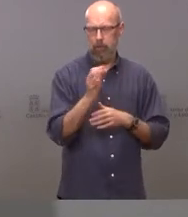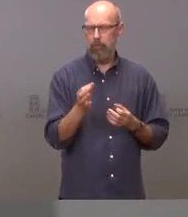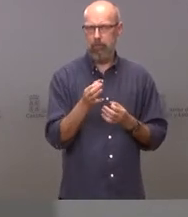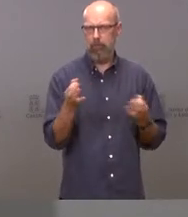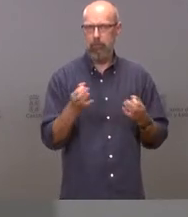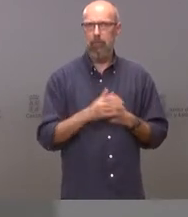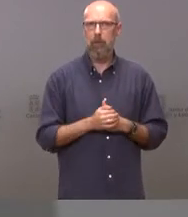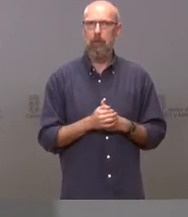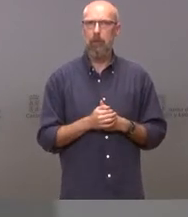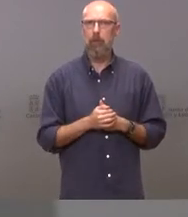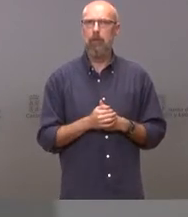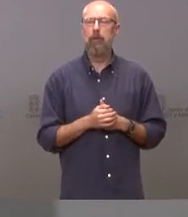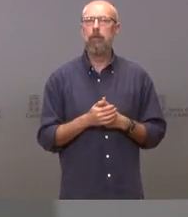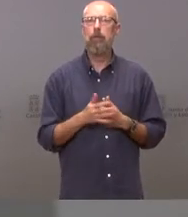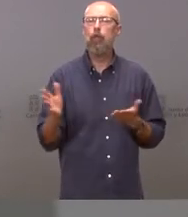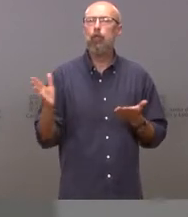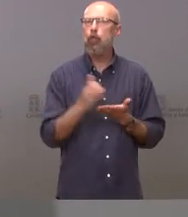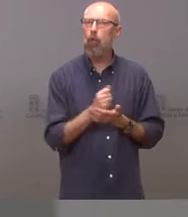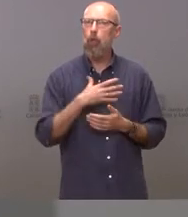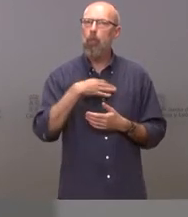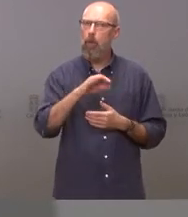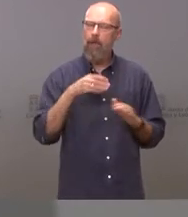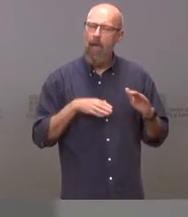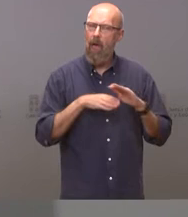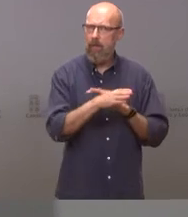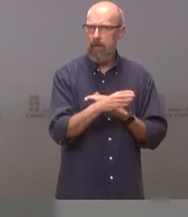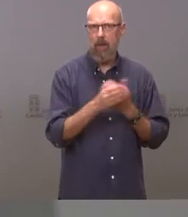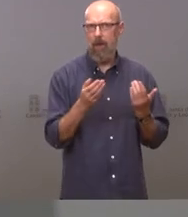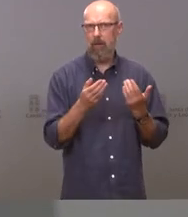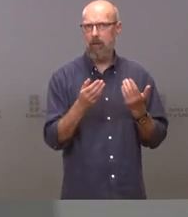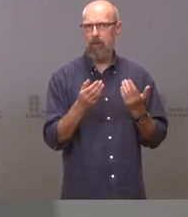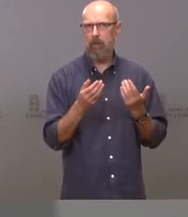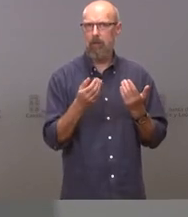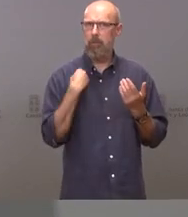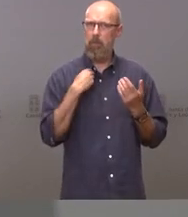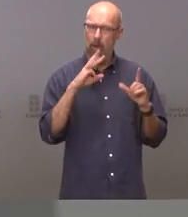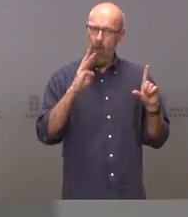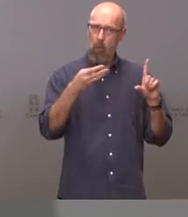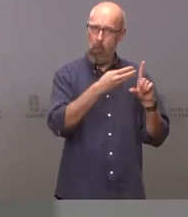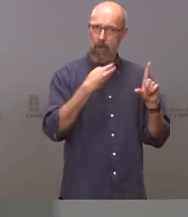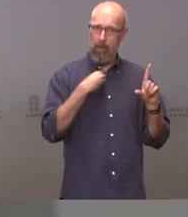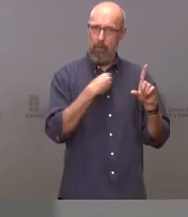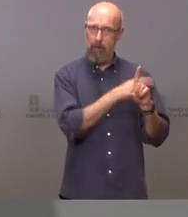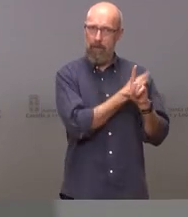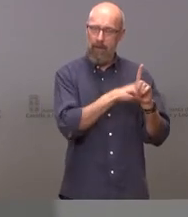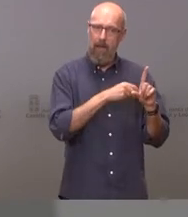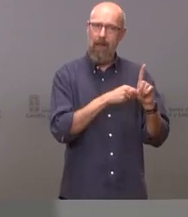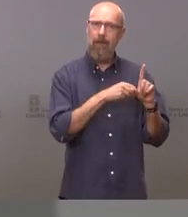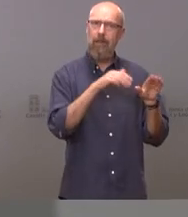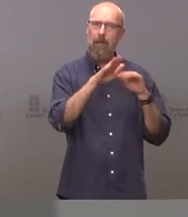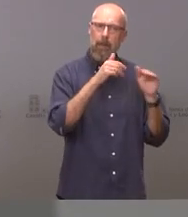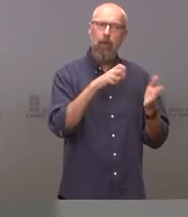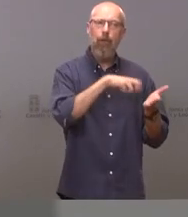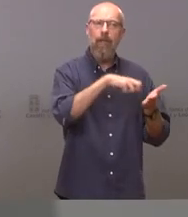su dosis inicial y todos pueden acceder a través de la página del SACIL a los llamamientos que hay para la